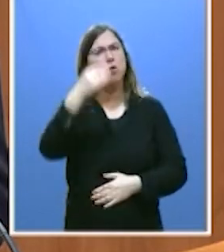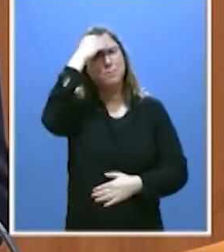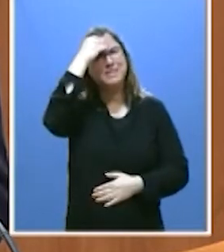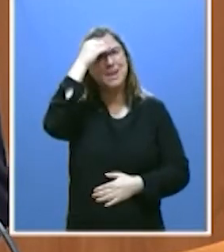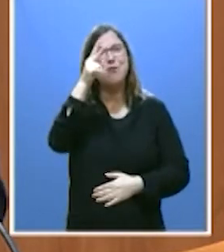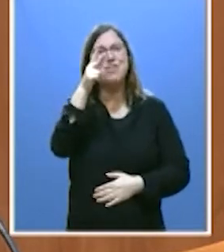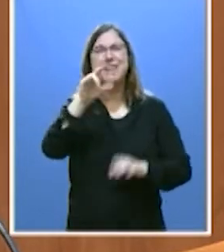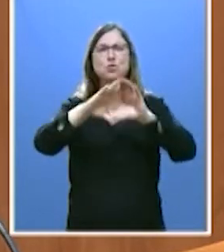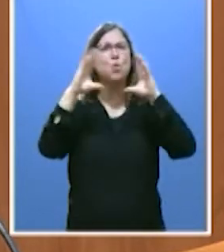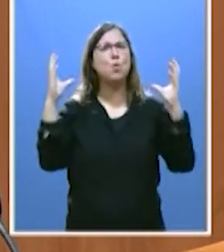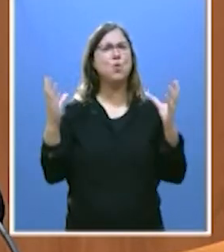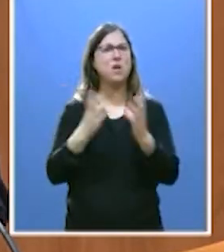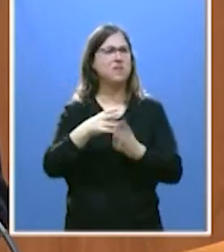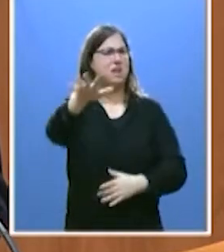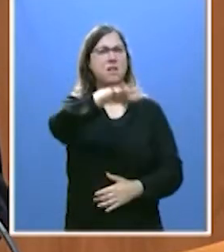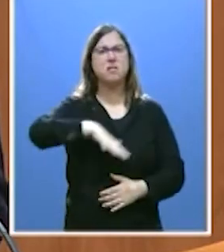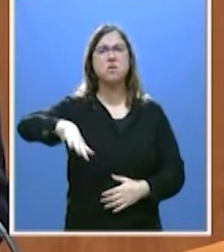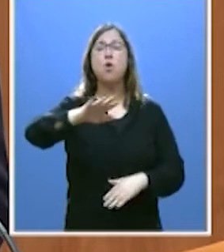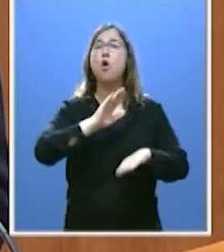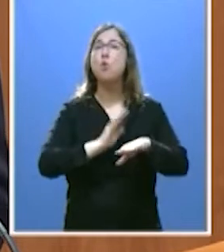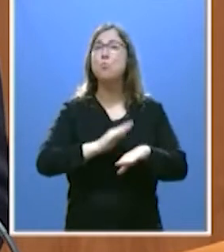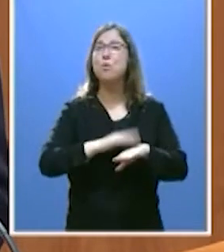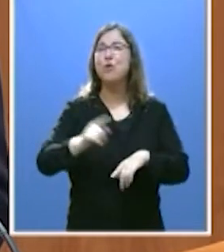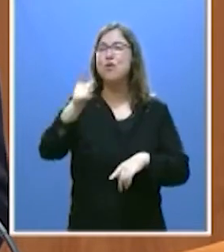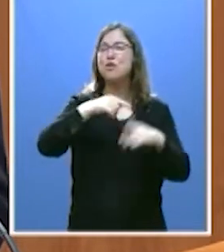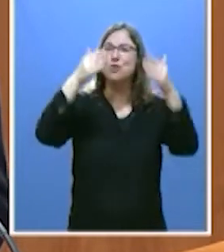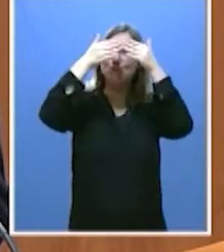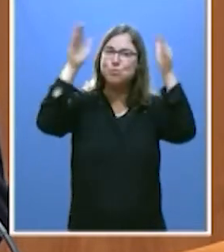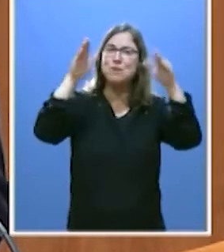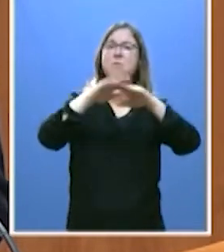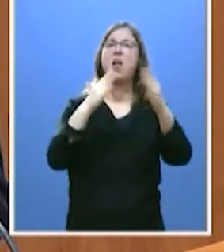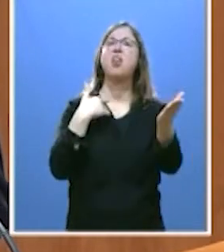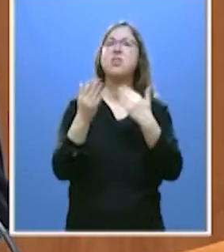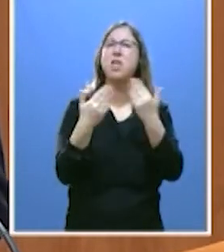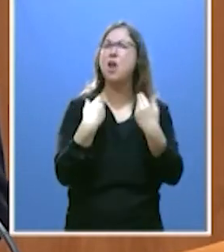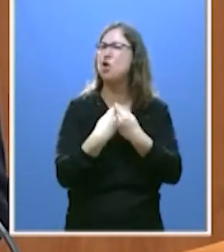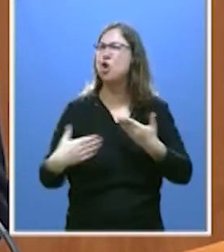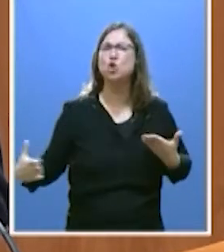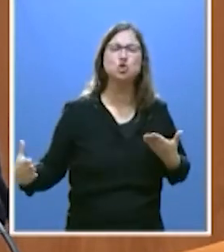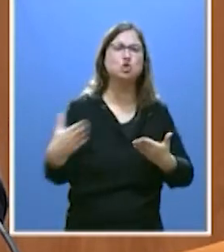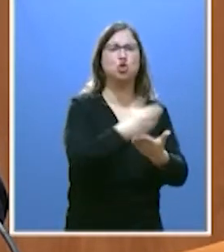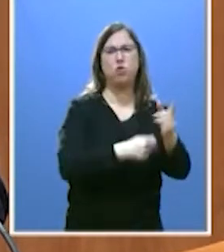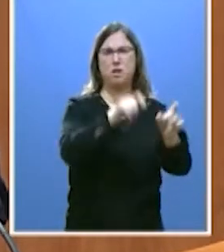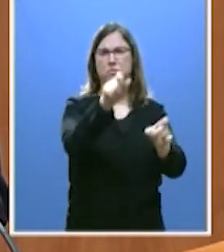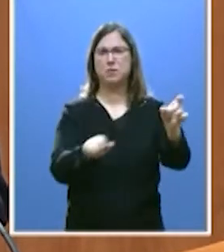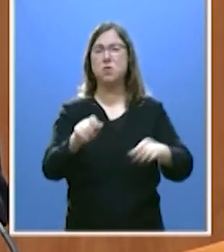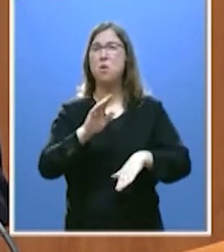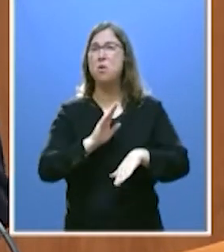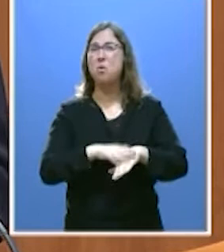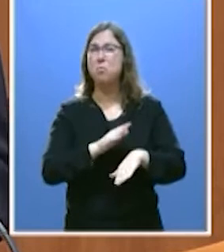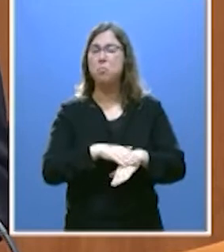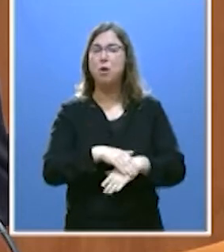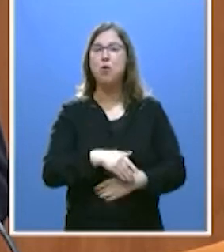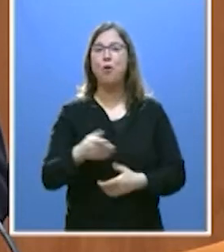universales. Por esa razón nuestra apertura al diálogo con todos, al diálogo con todos, porque nadie va a tener